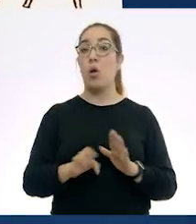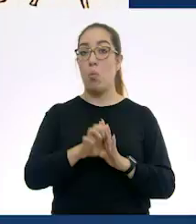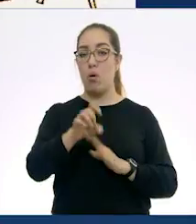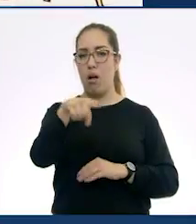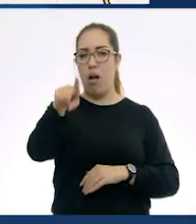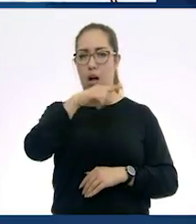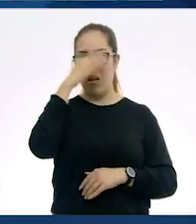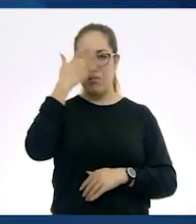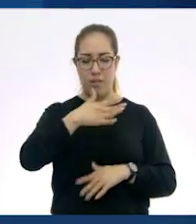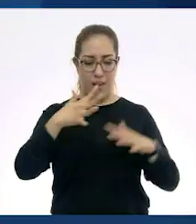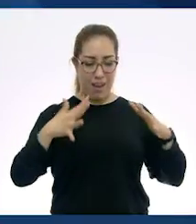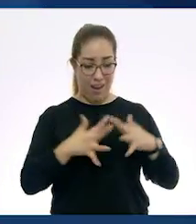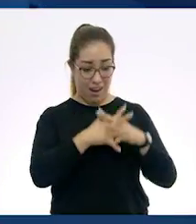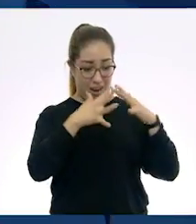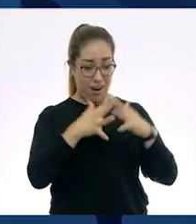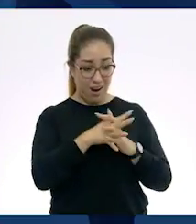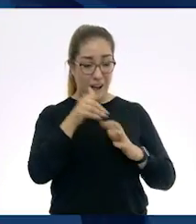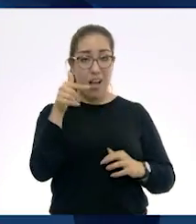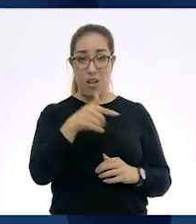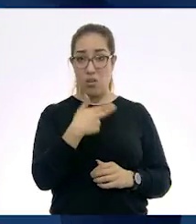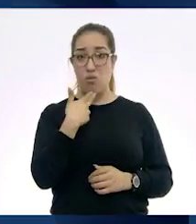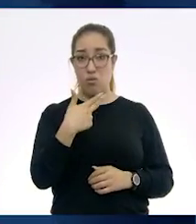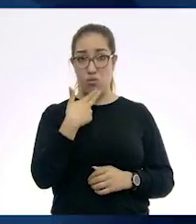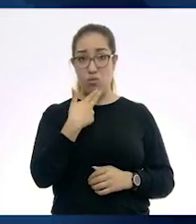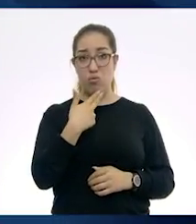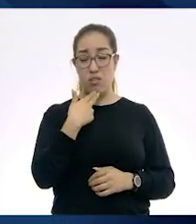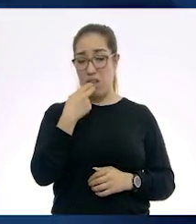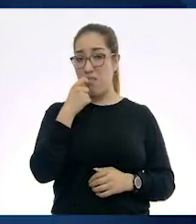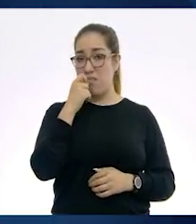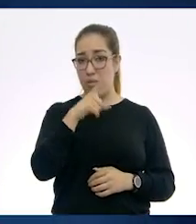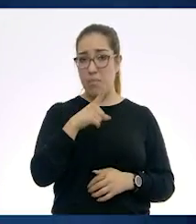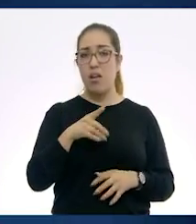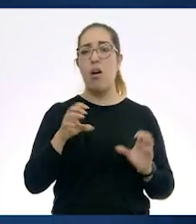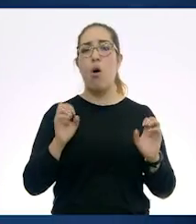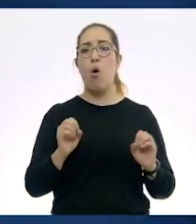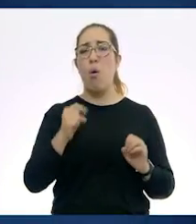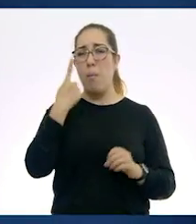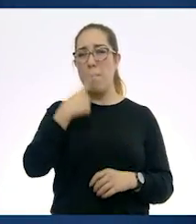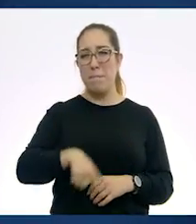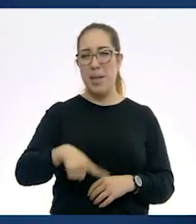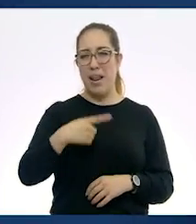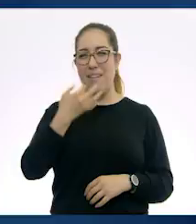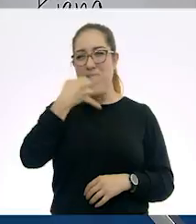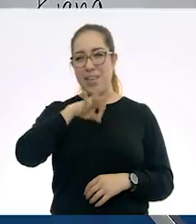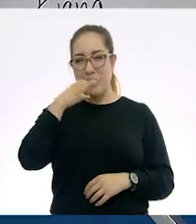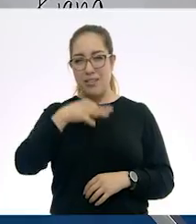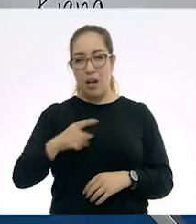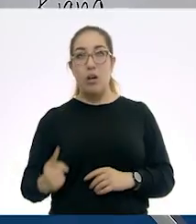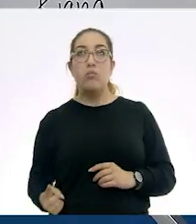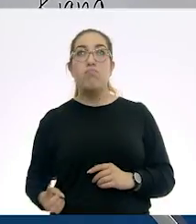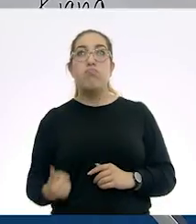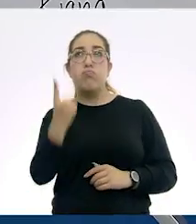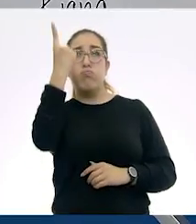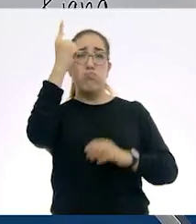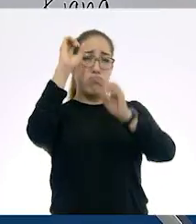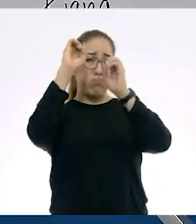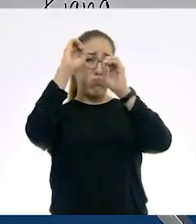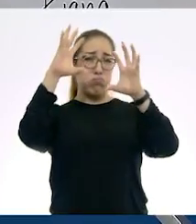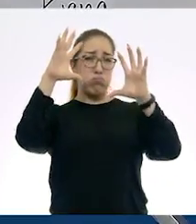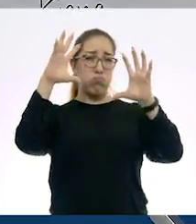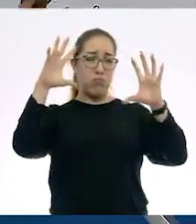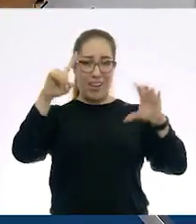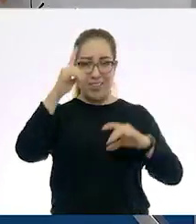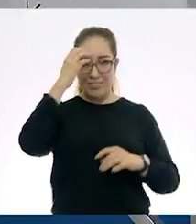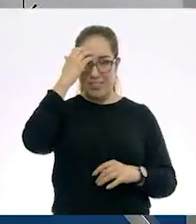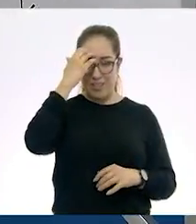pólvora? O cómo podríamos lanzar cohetes? O qué más usos se les ocurren para la pólvora?